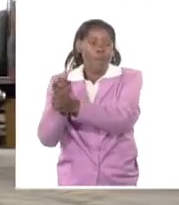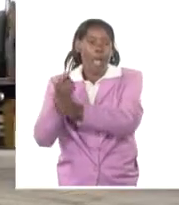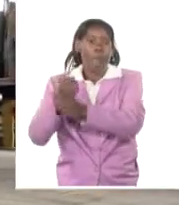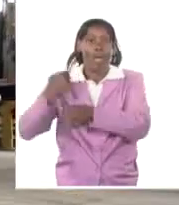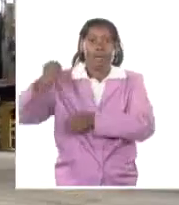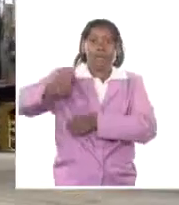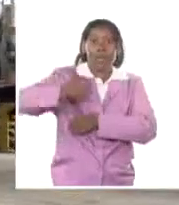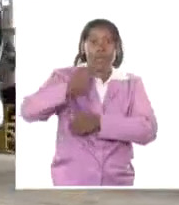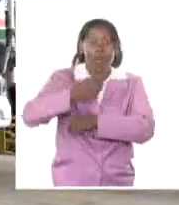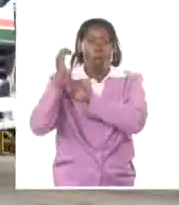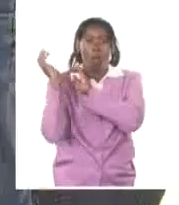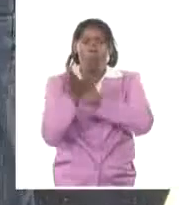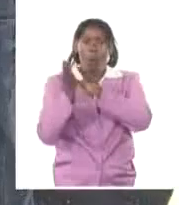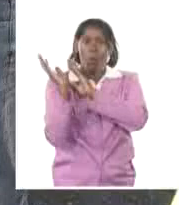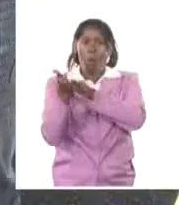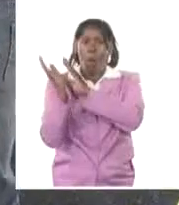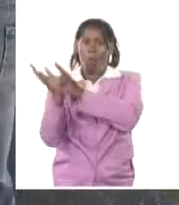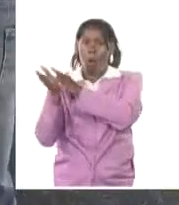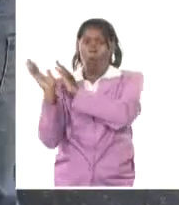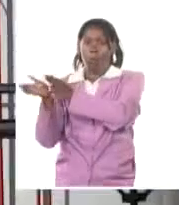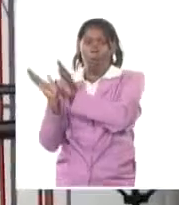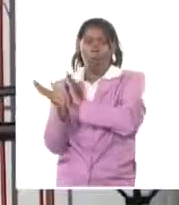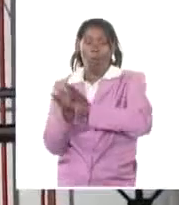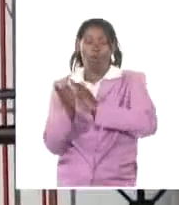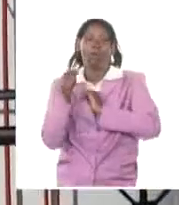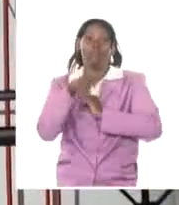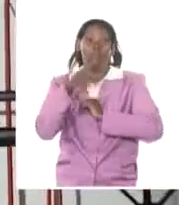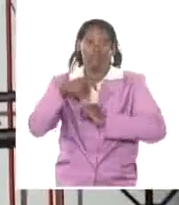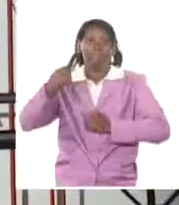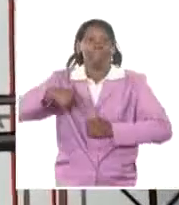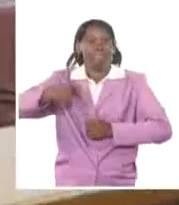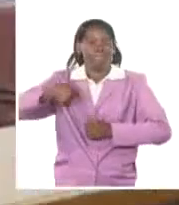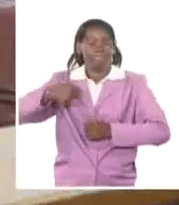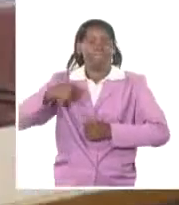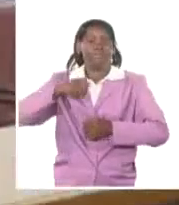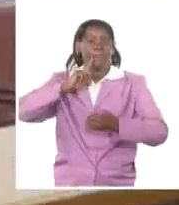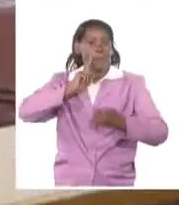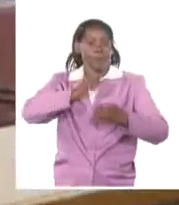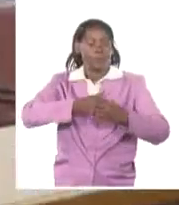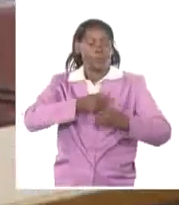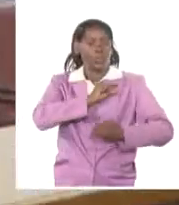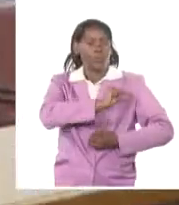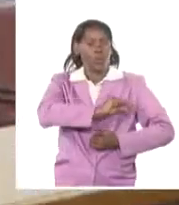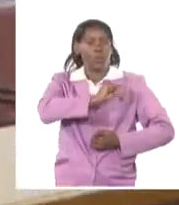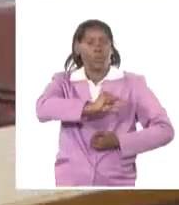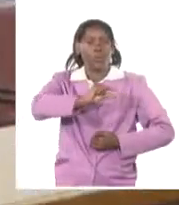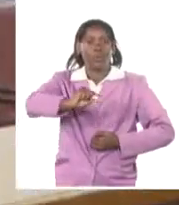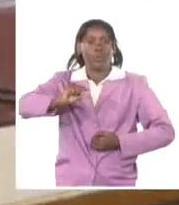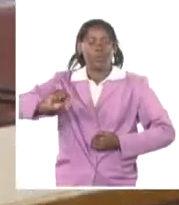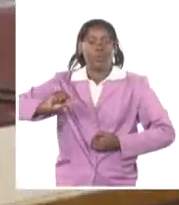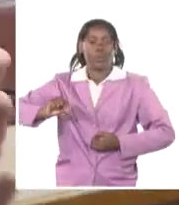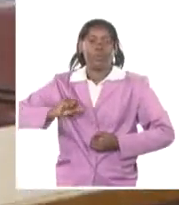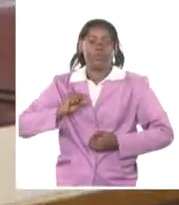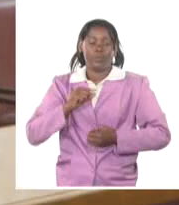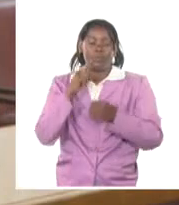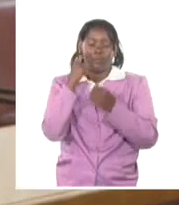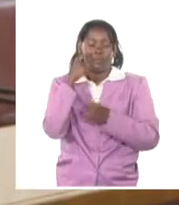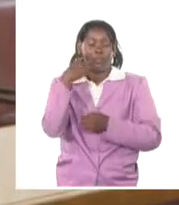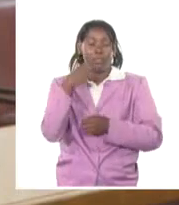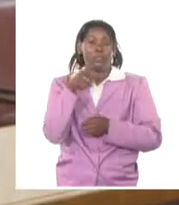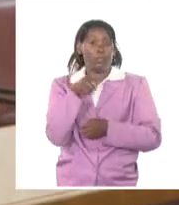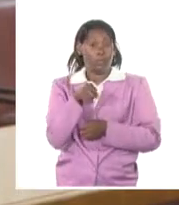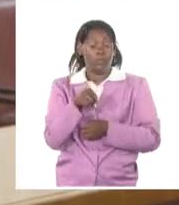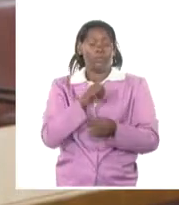los puertos que se hace con diésel y un nivel de transportación vital de pasajeros. Eso